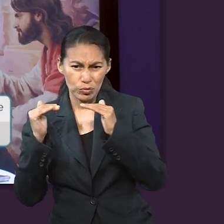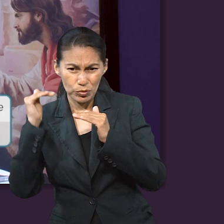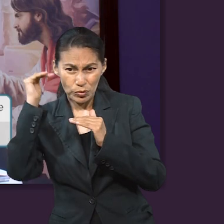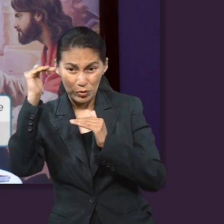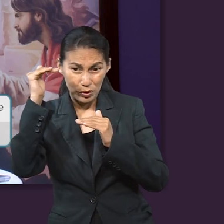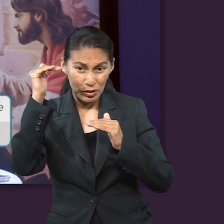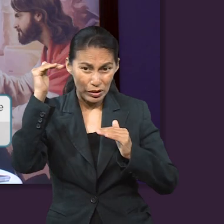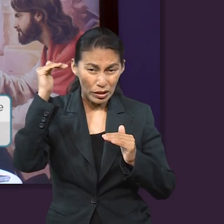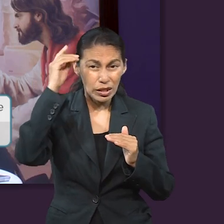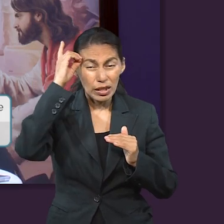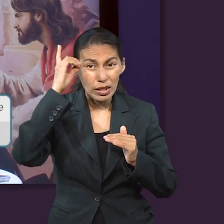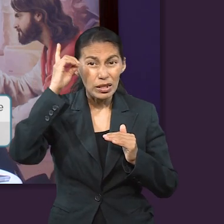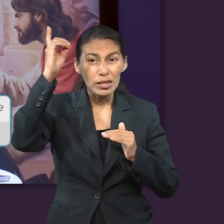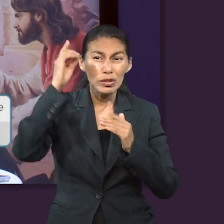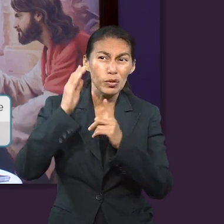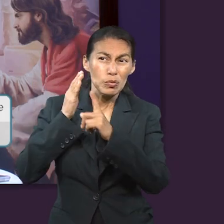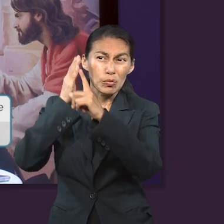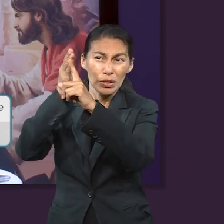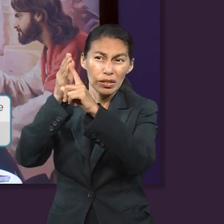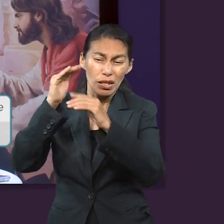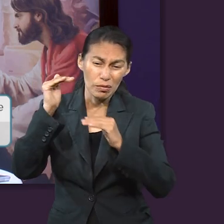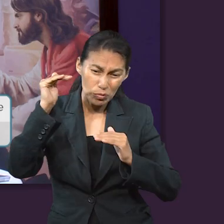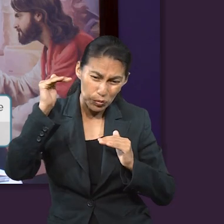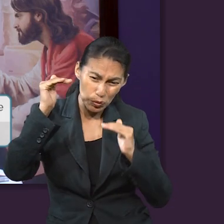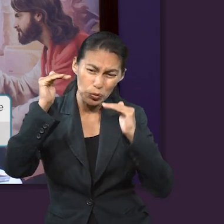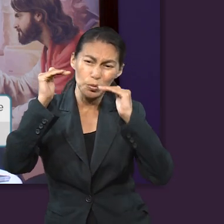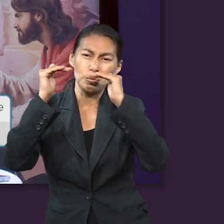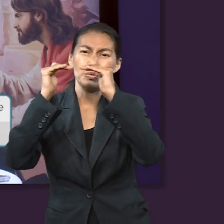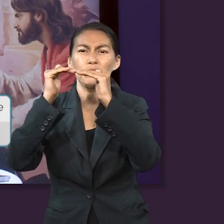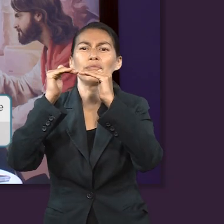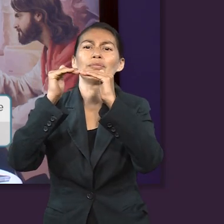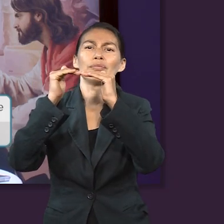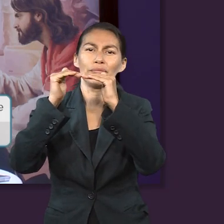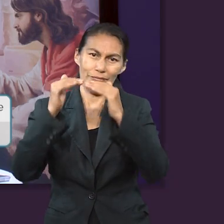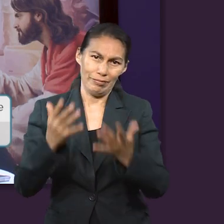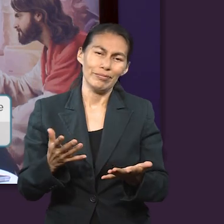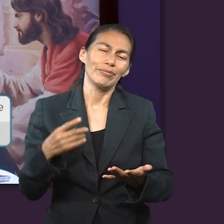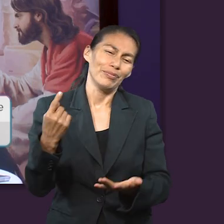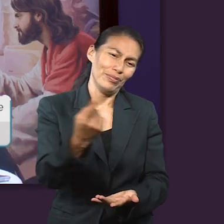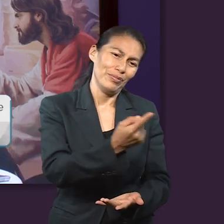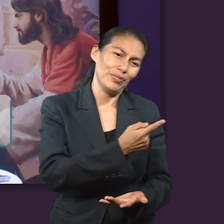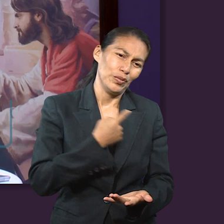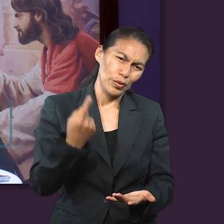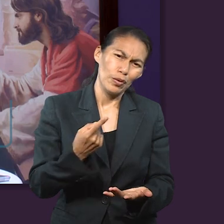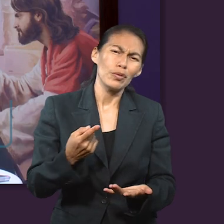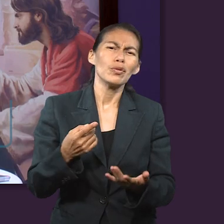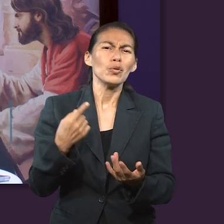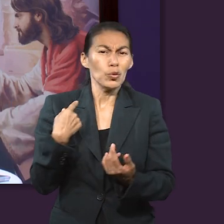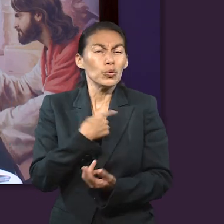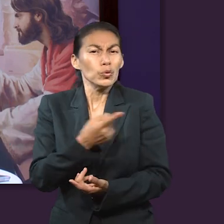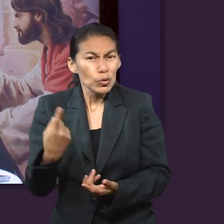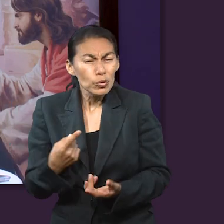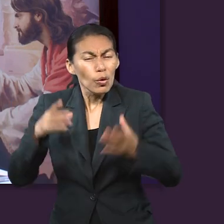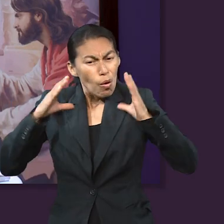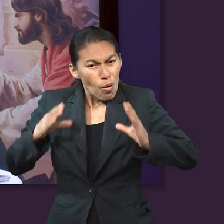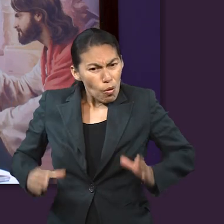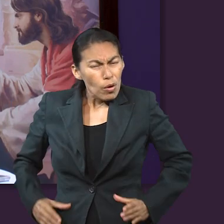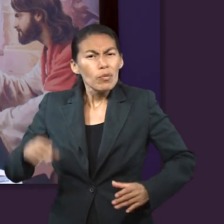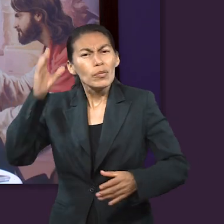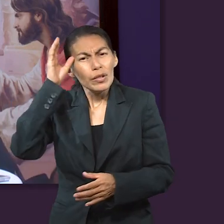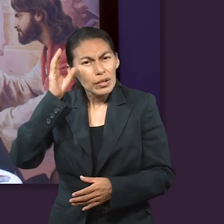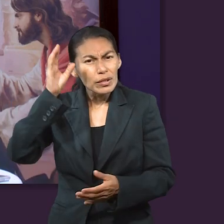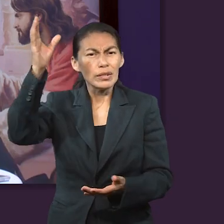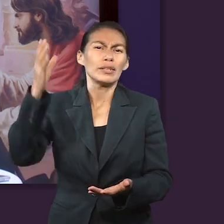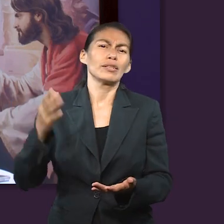ideal que Cristo tiene no solamente para el individuo, sino también para nosotros como cuerpo de Cristo y